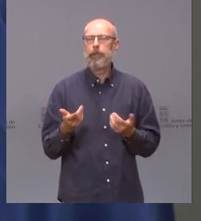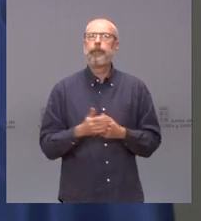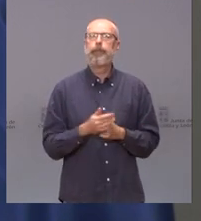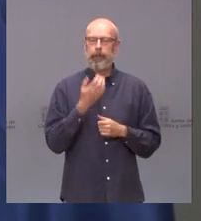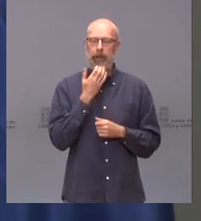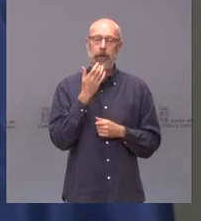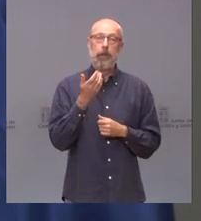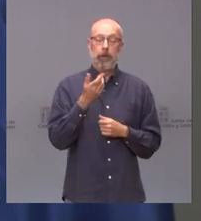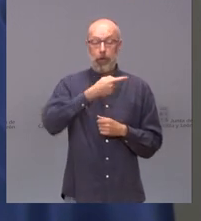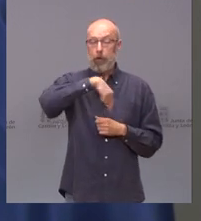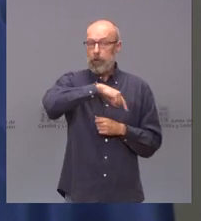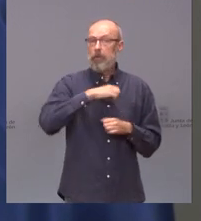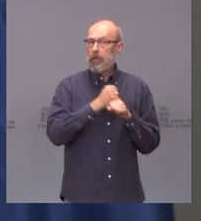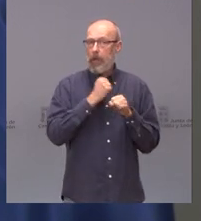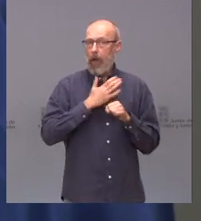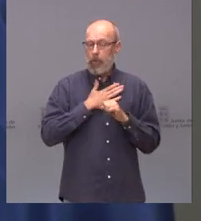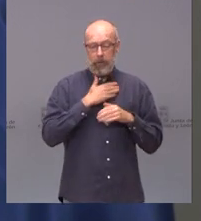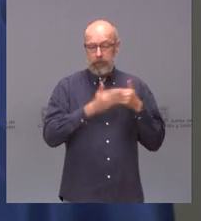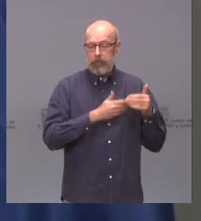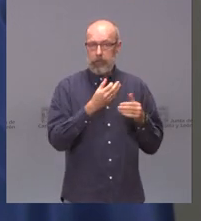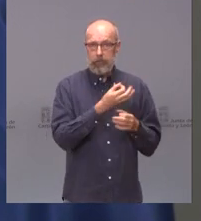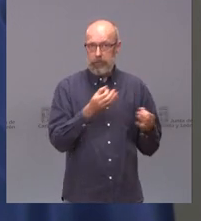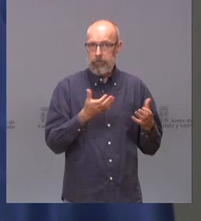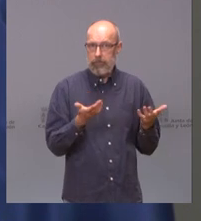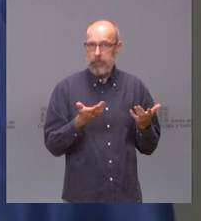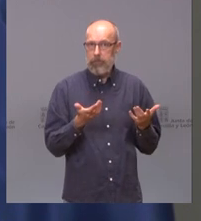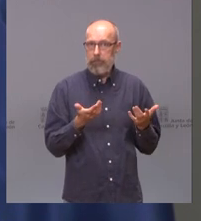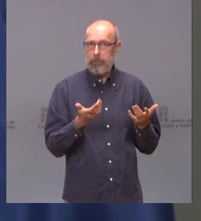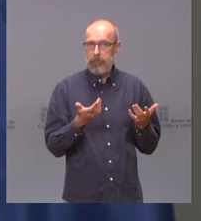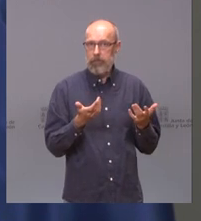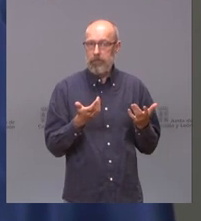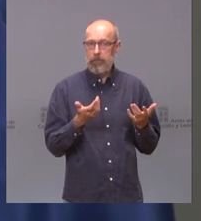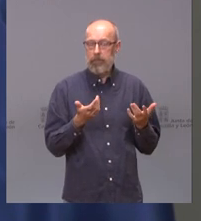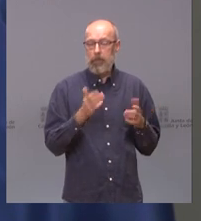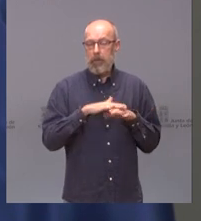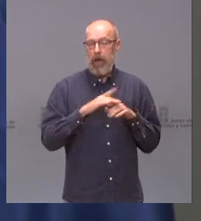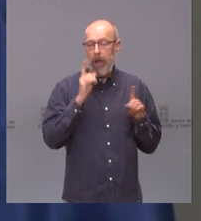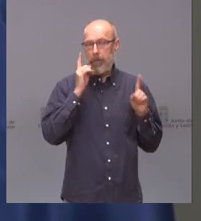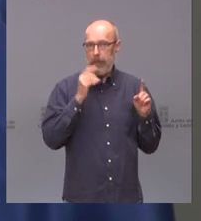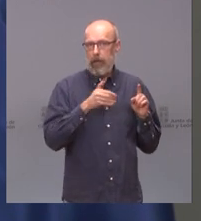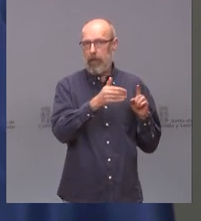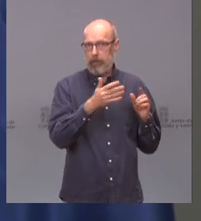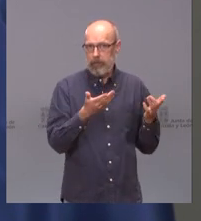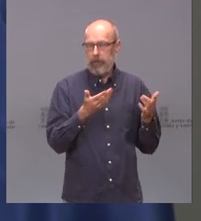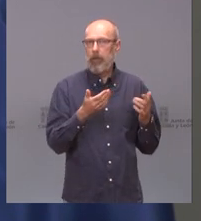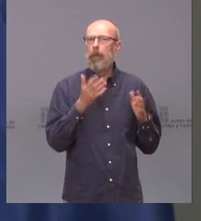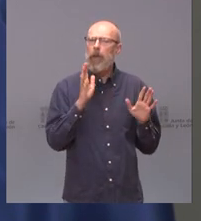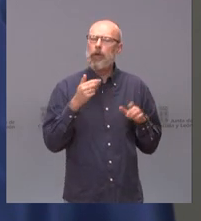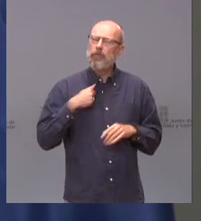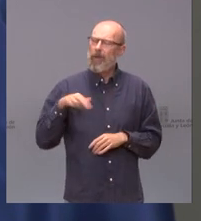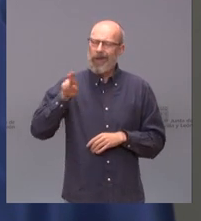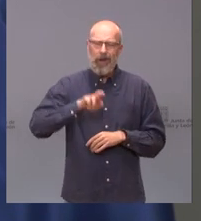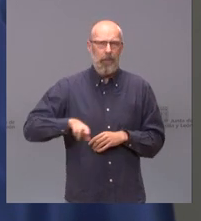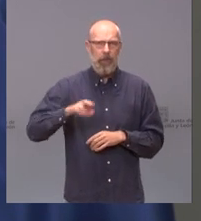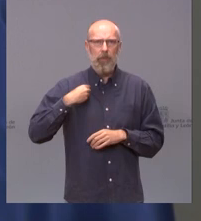naturalmente nuestro trabajo en previsión de ese momento, pero le insisto, no vamos a entrar en